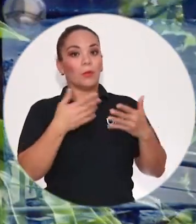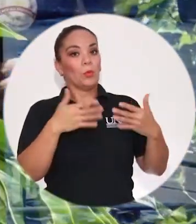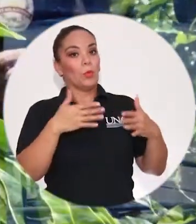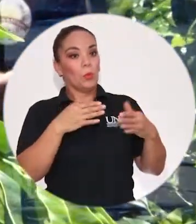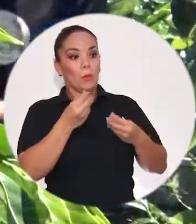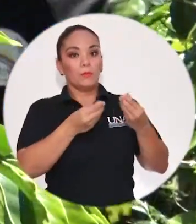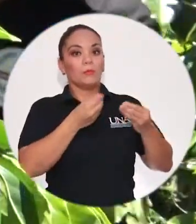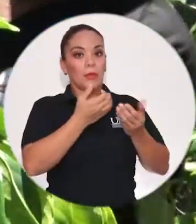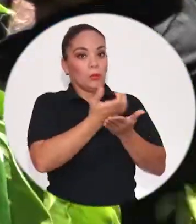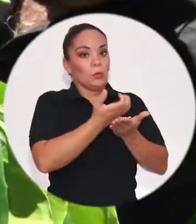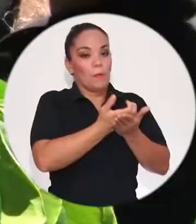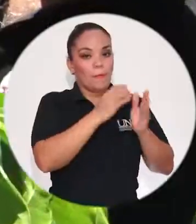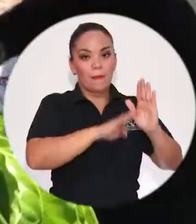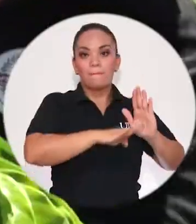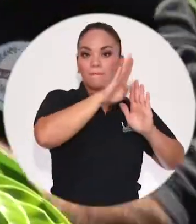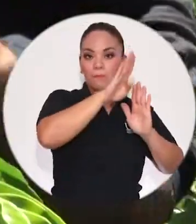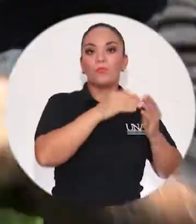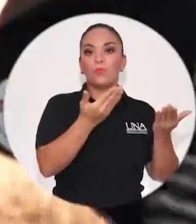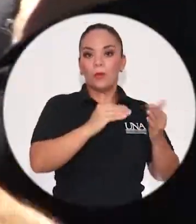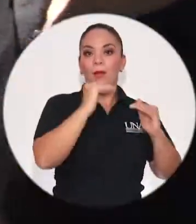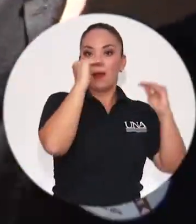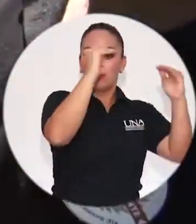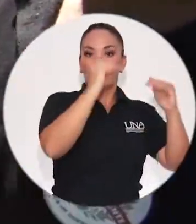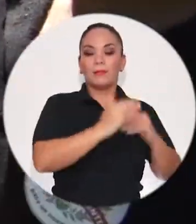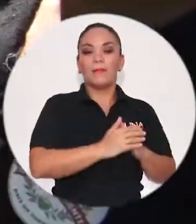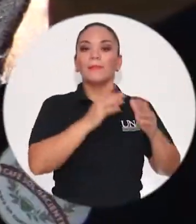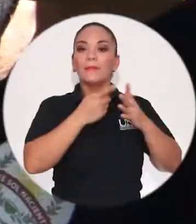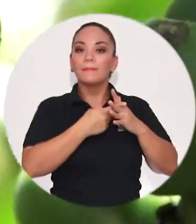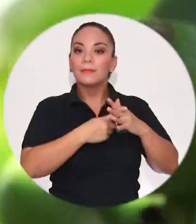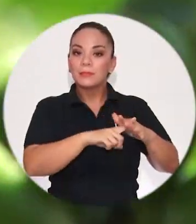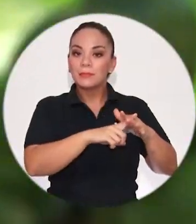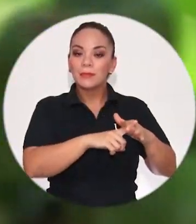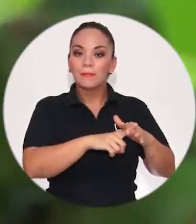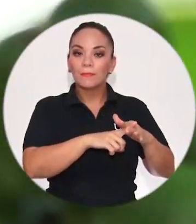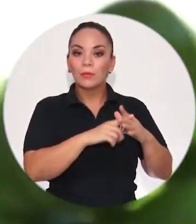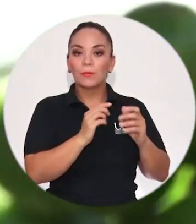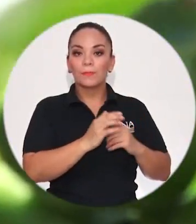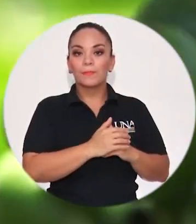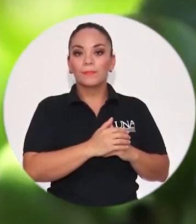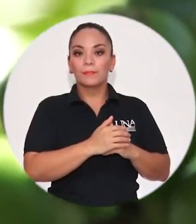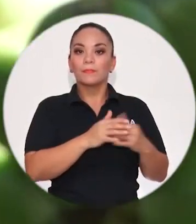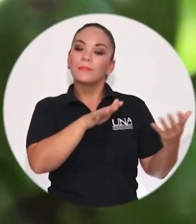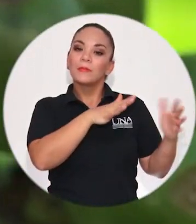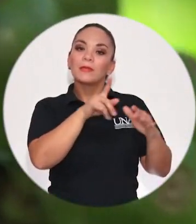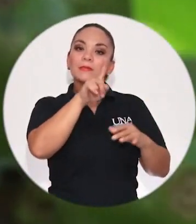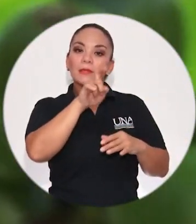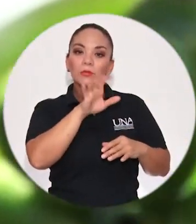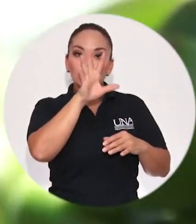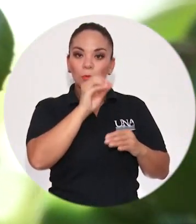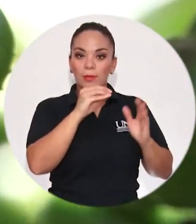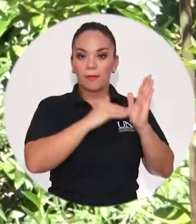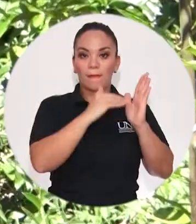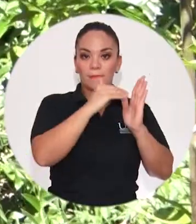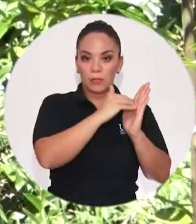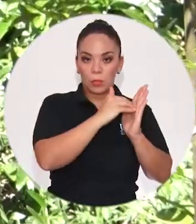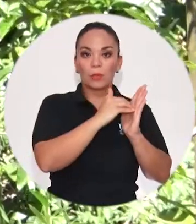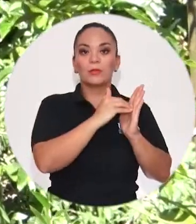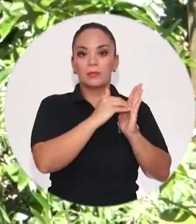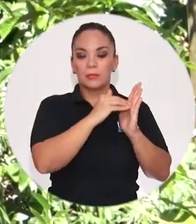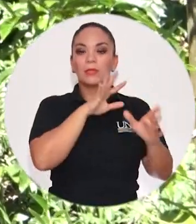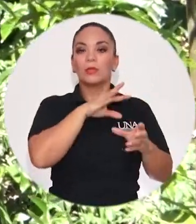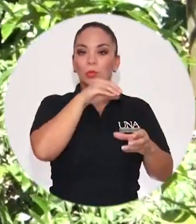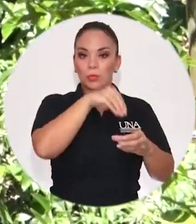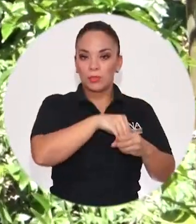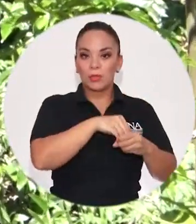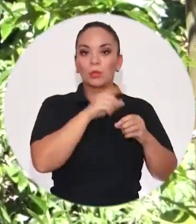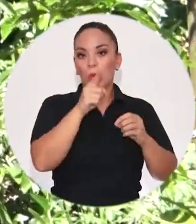un instrumento, pliego que condensa, que sintetiza décadas y prácticamente un siglo de evolución desde el punto de